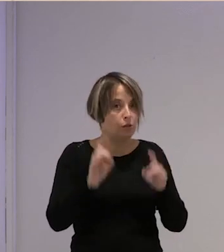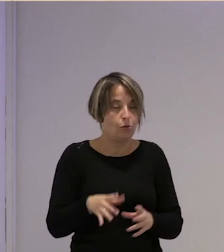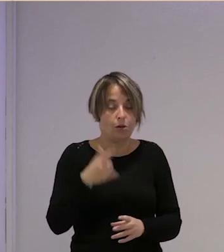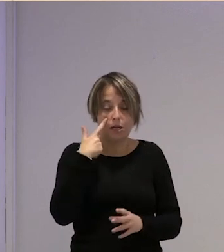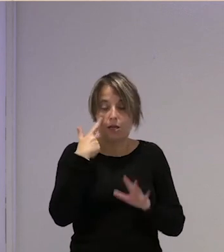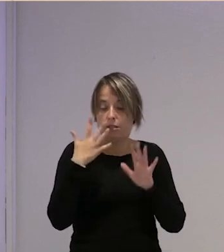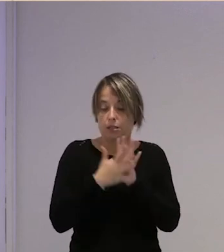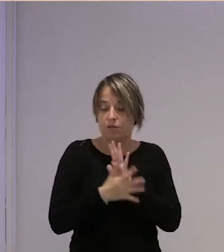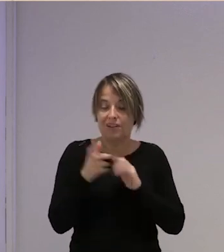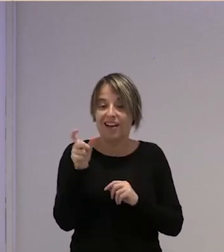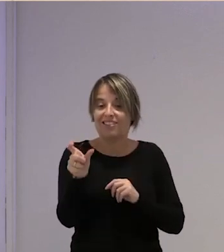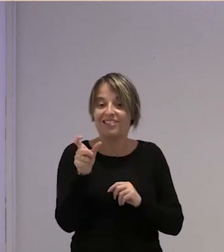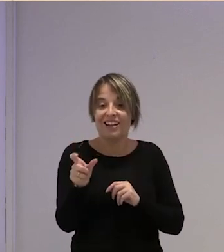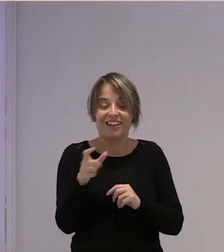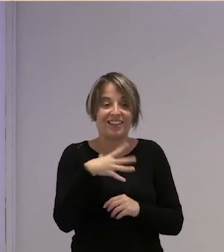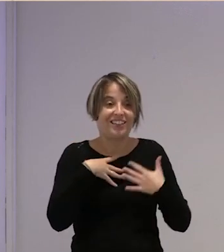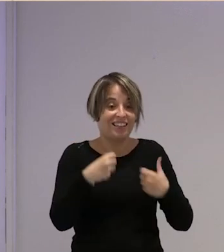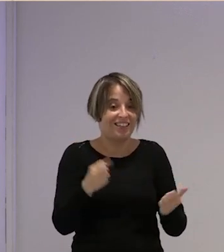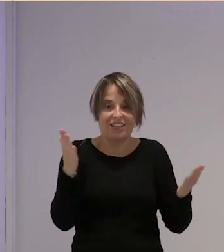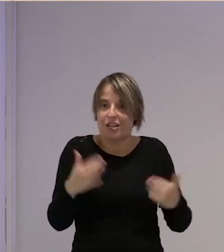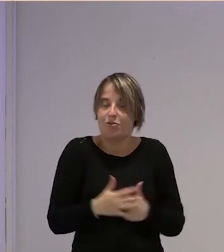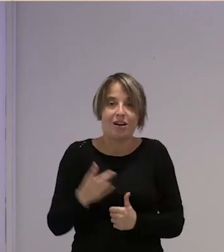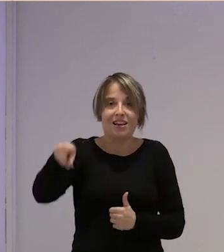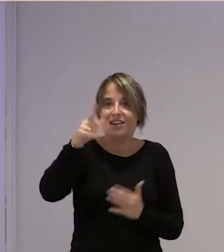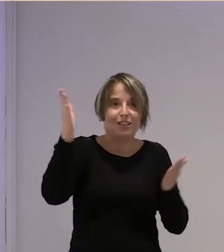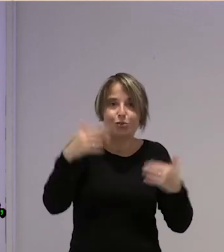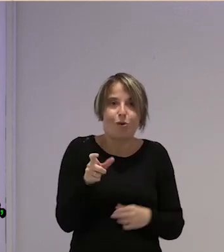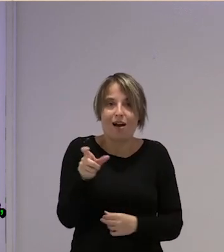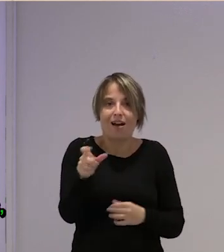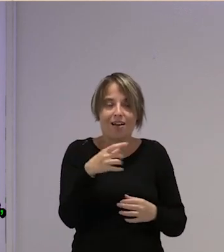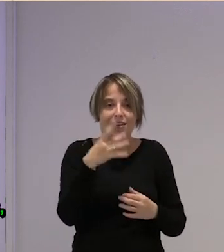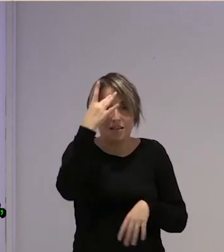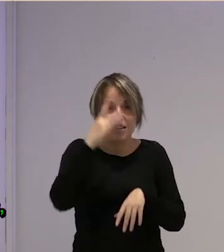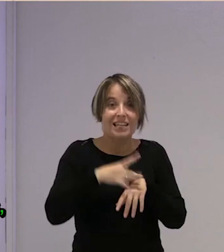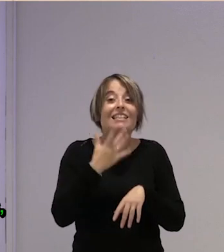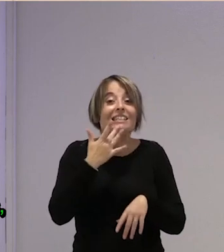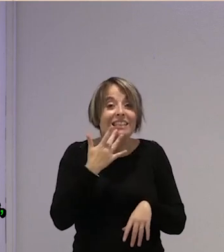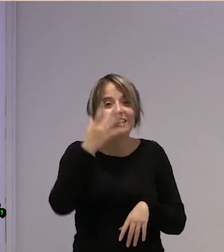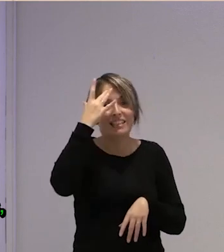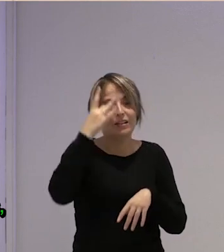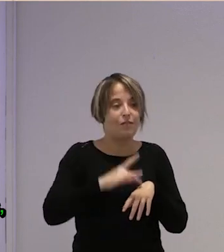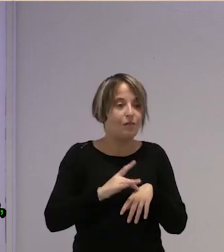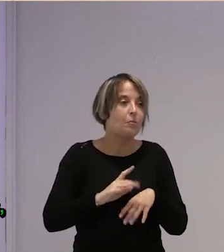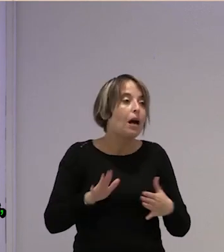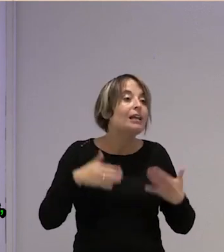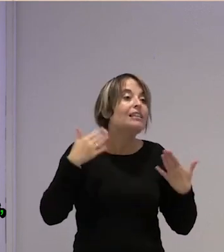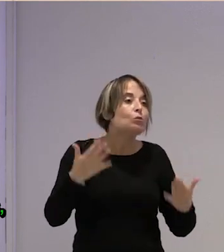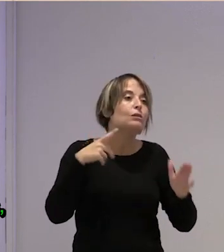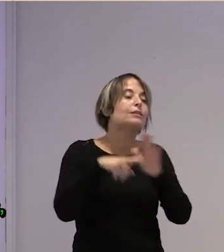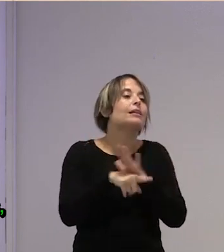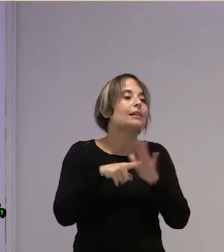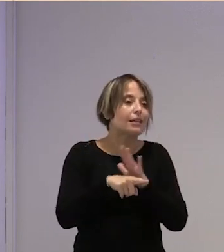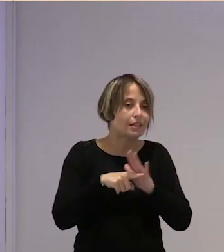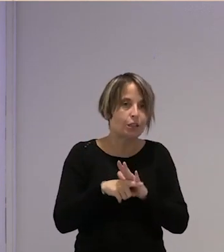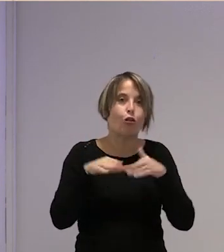base que vienen sin tarjeta sanitaria, ellas no traen la tarjeta sanitaria, ya en caso de que se ponga mala pues entonces se les exigna la